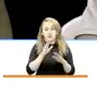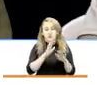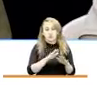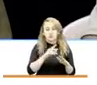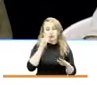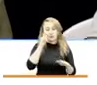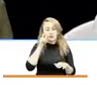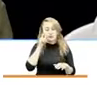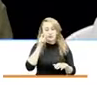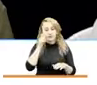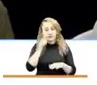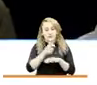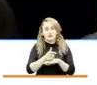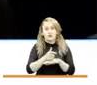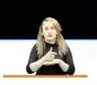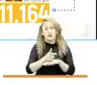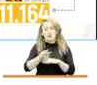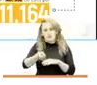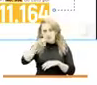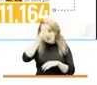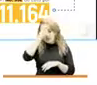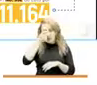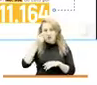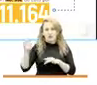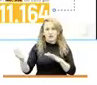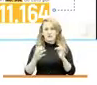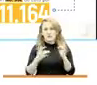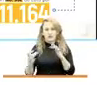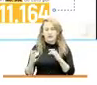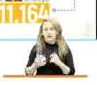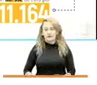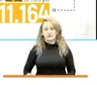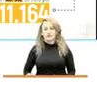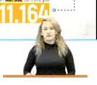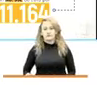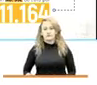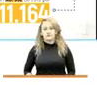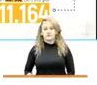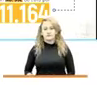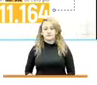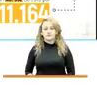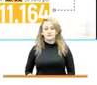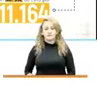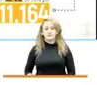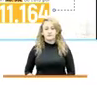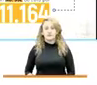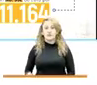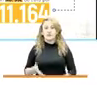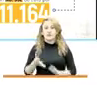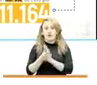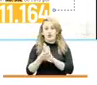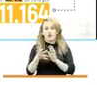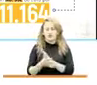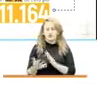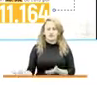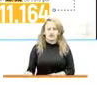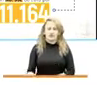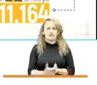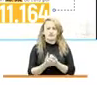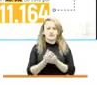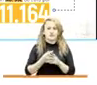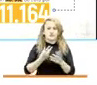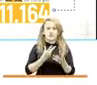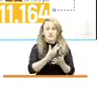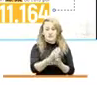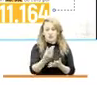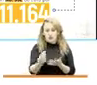Memoria y el Conflicto que recoge información sobre diferentes tipologías de